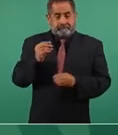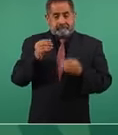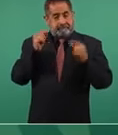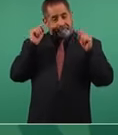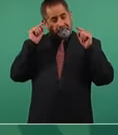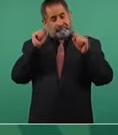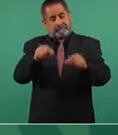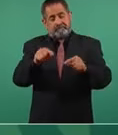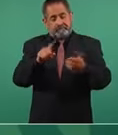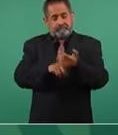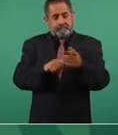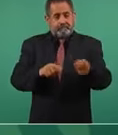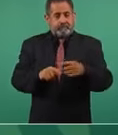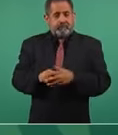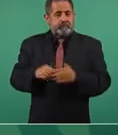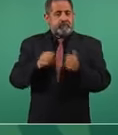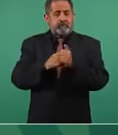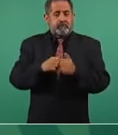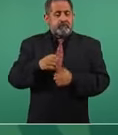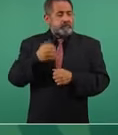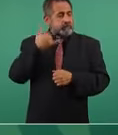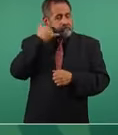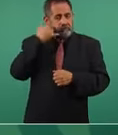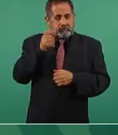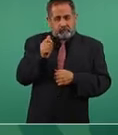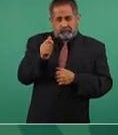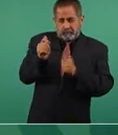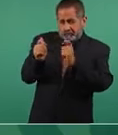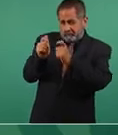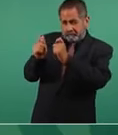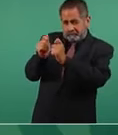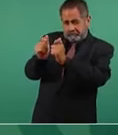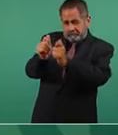ahí con los celulares y el foquito veíamos